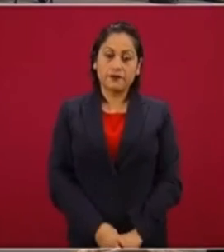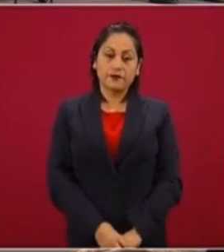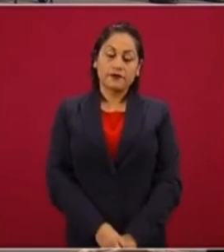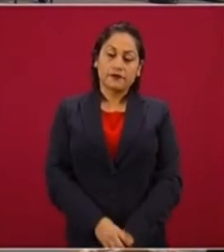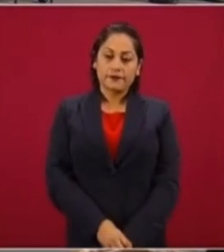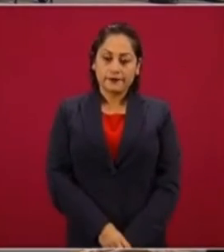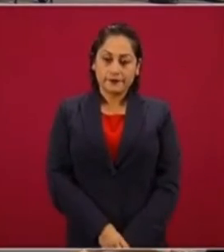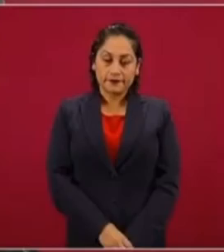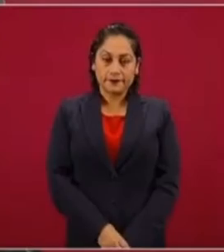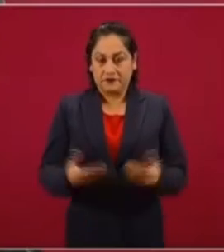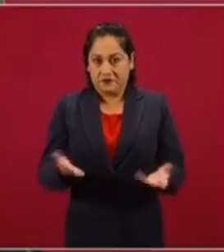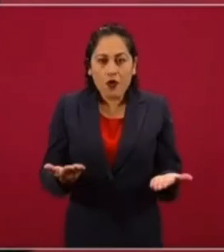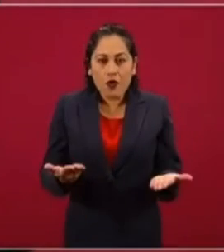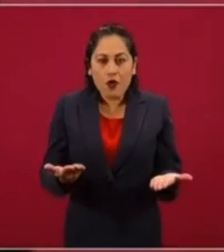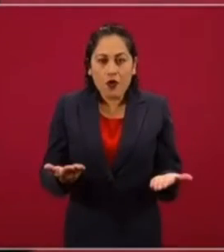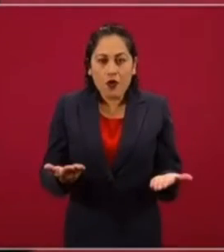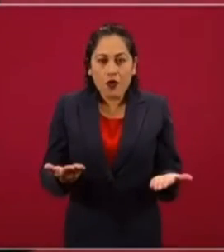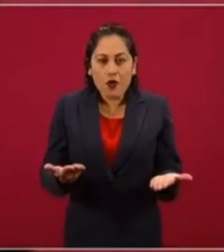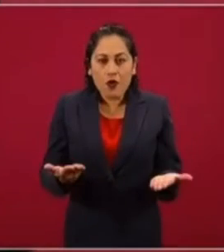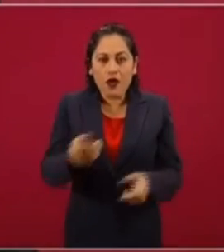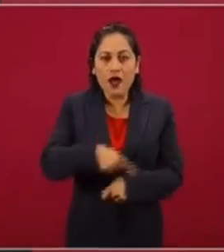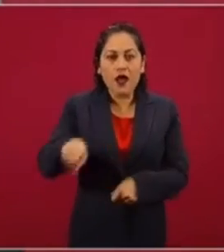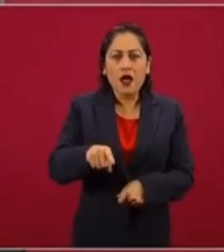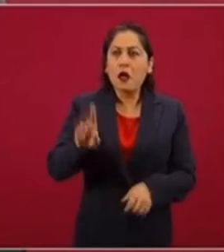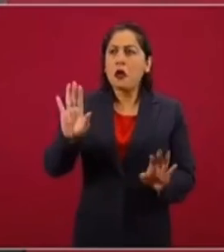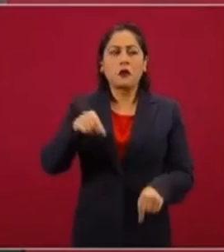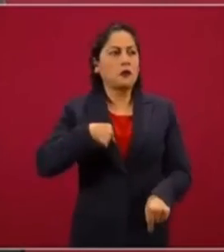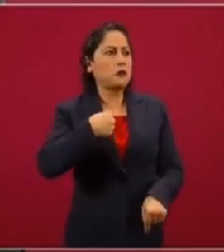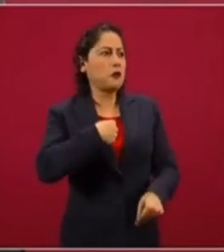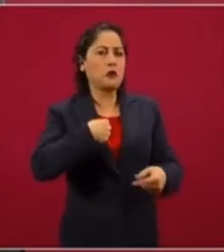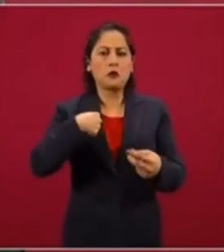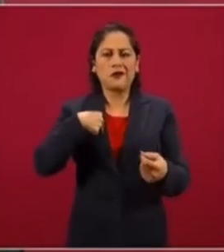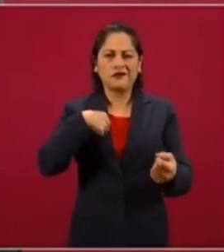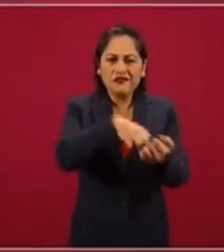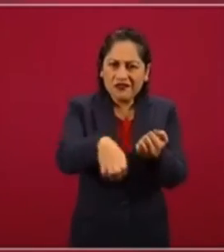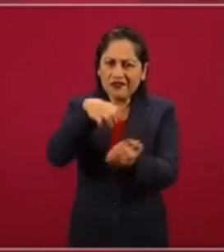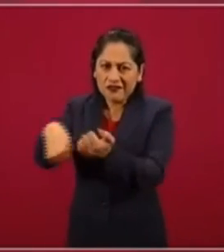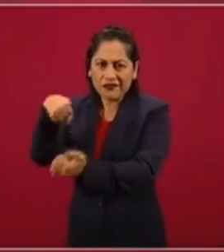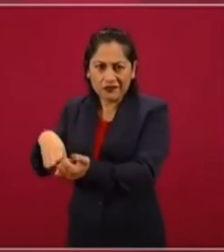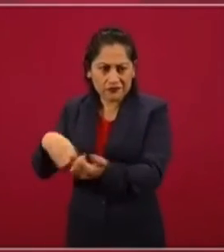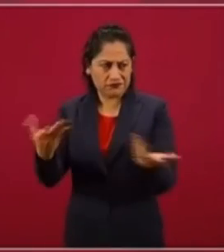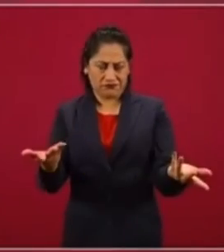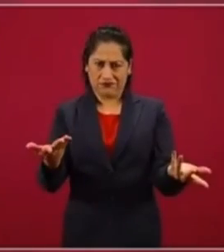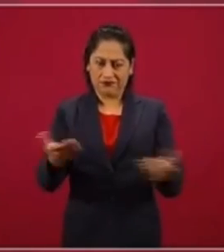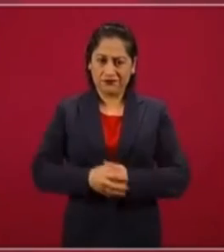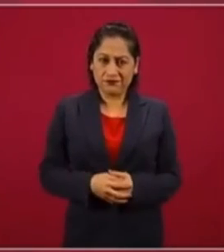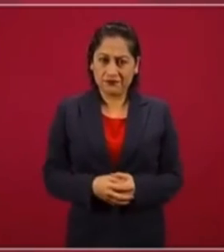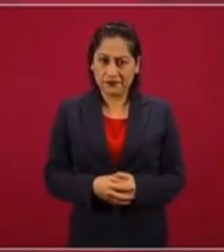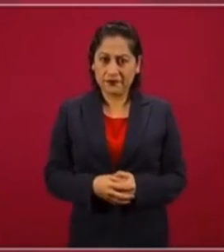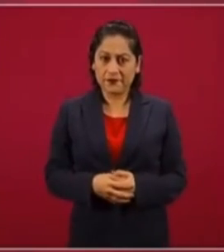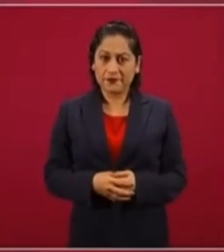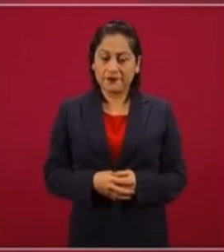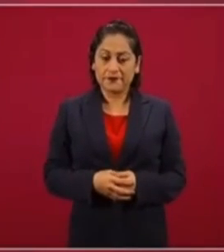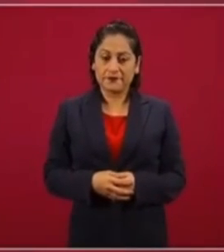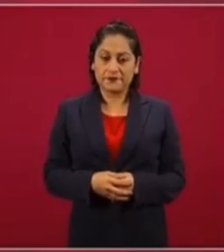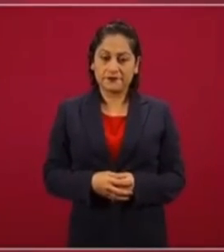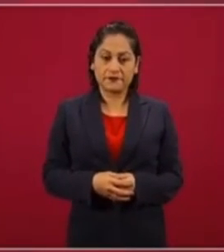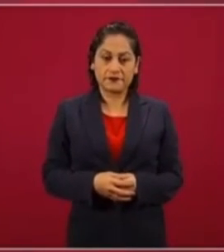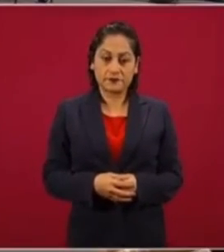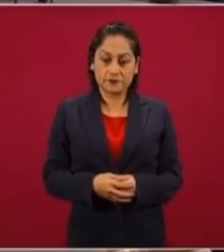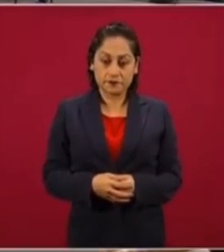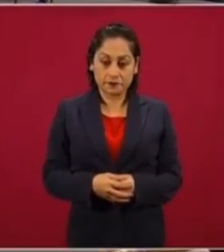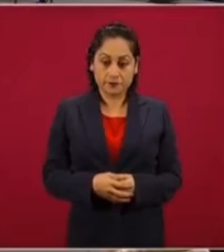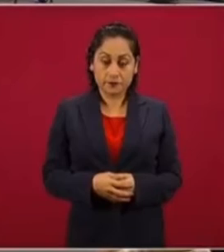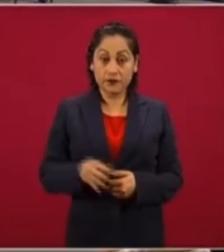Entonces, no se vale que quieran engañar a la gente. Si se requiere